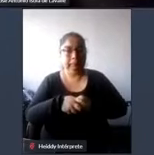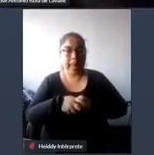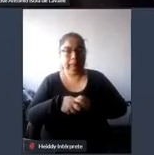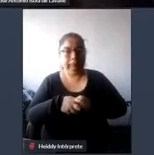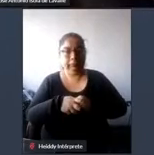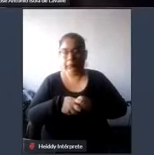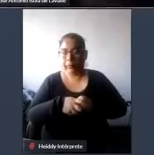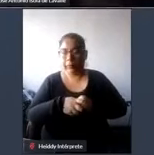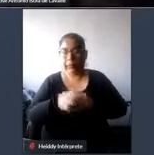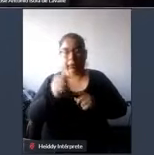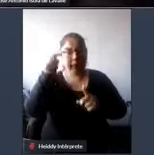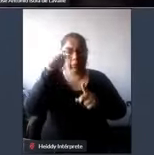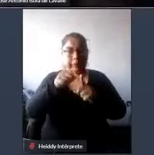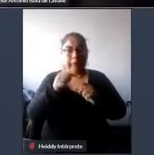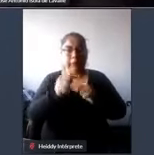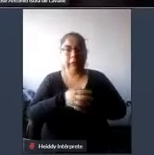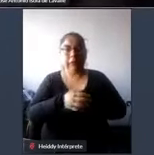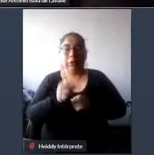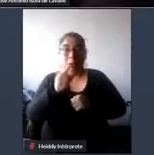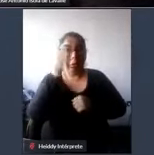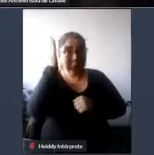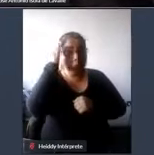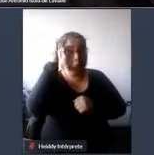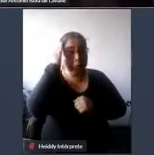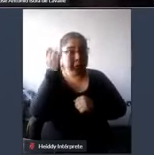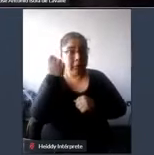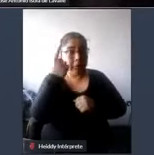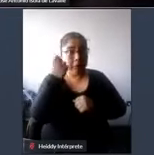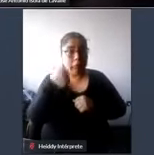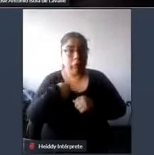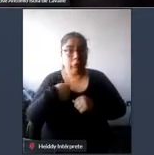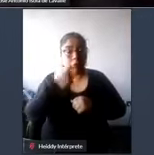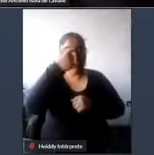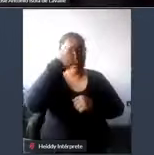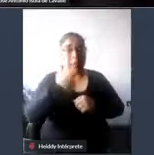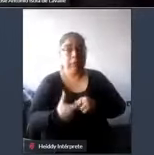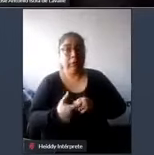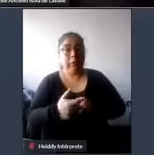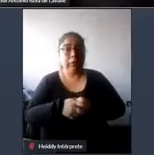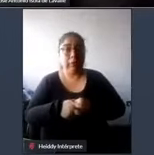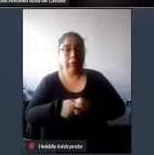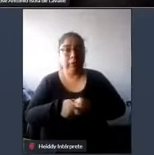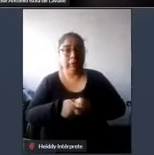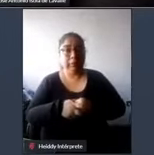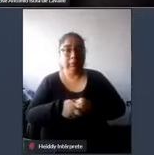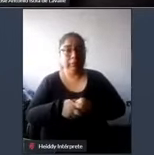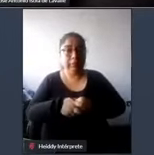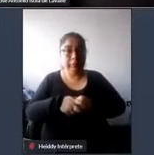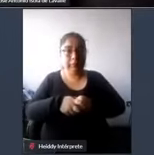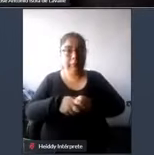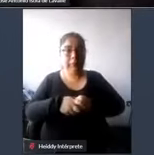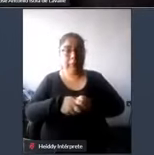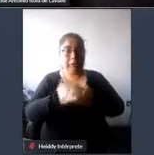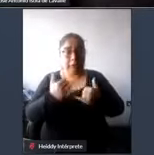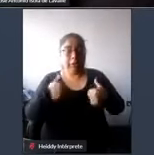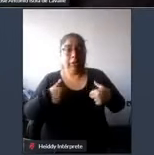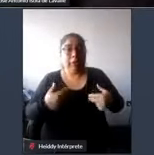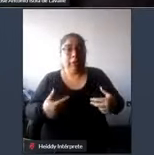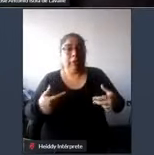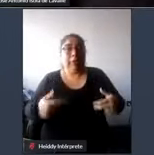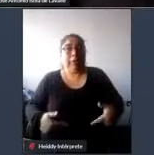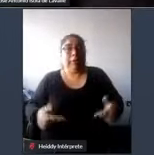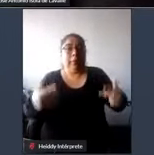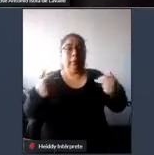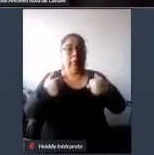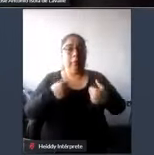entonces como ustedes comprenderán yo si soy una persona que digamos a estas alturas de mi vida no